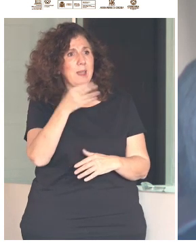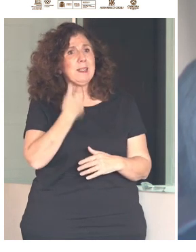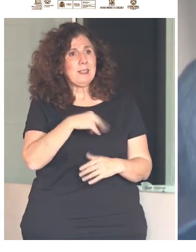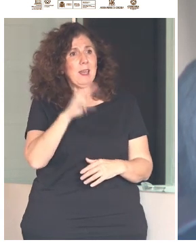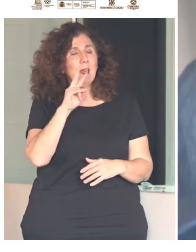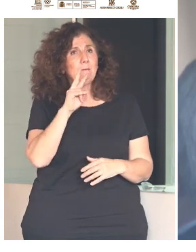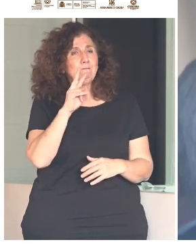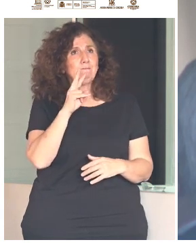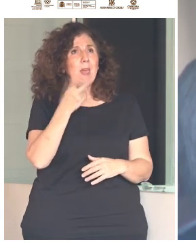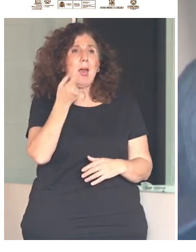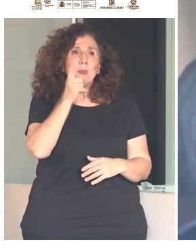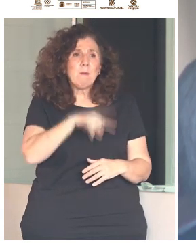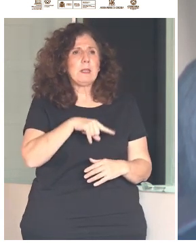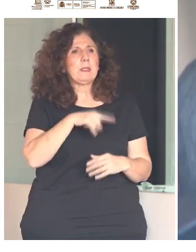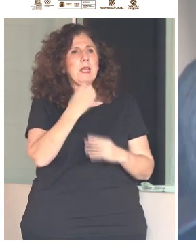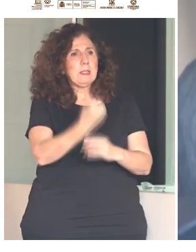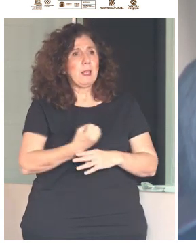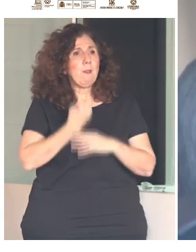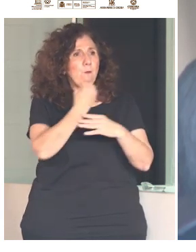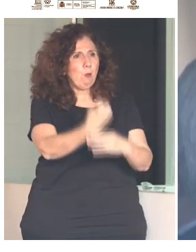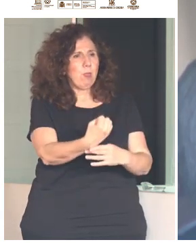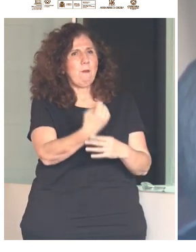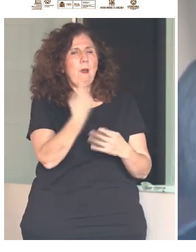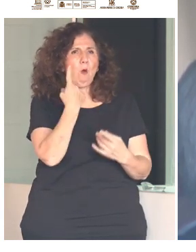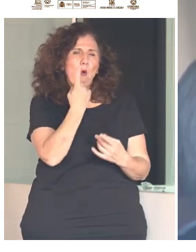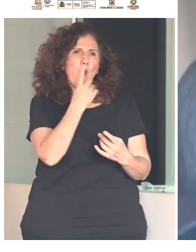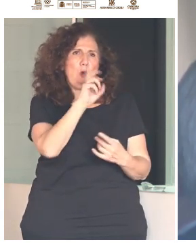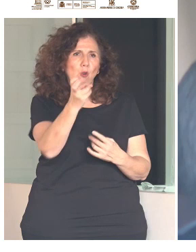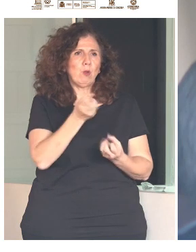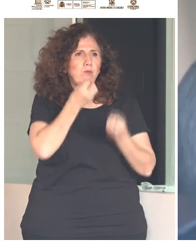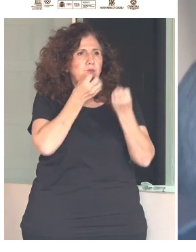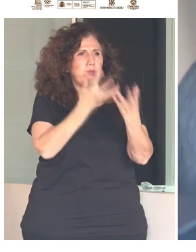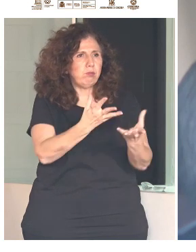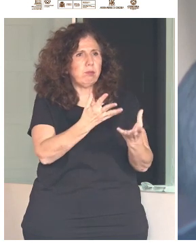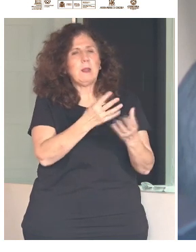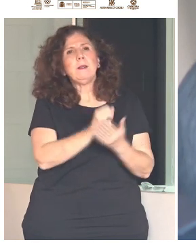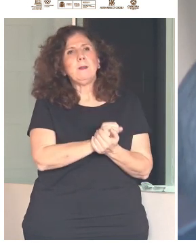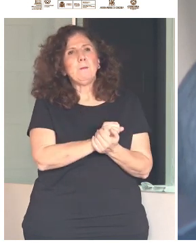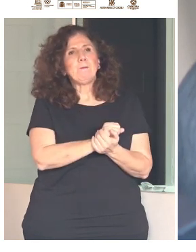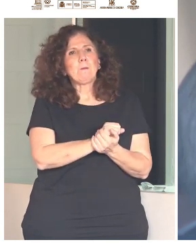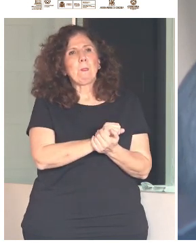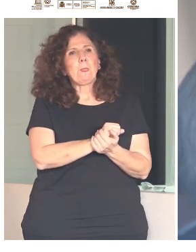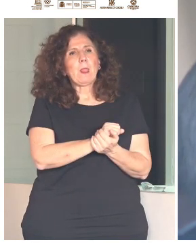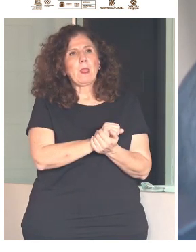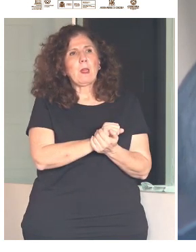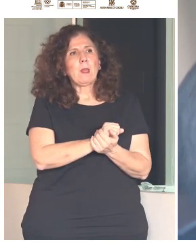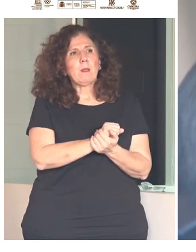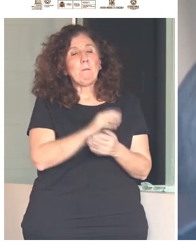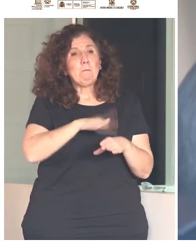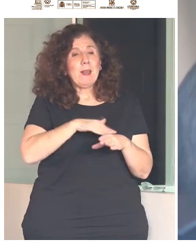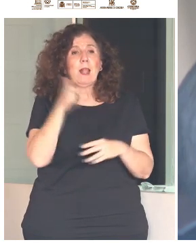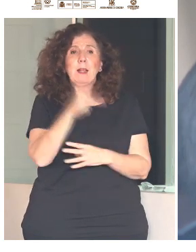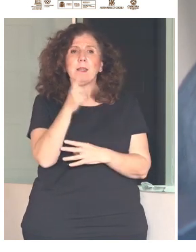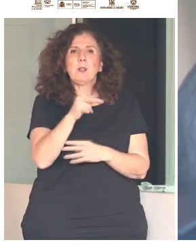reforzadas con una nueva observación, 21, sobre el derecho que tiene toda la persona a participar en la